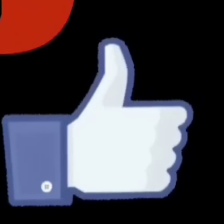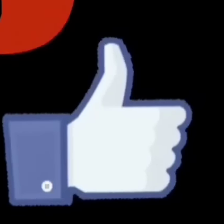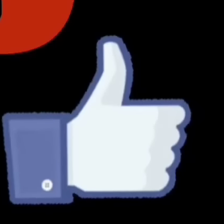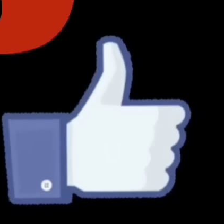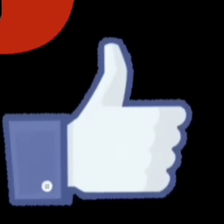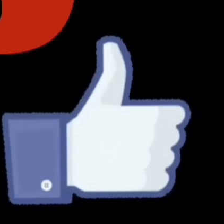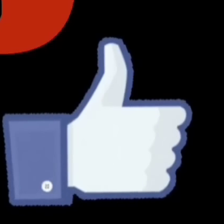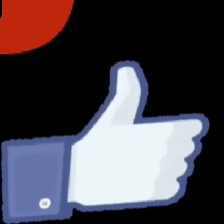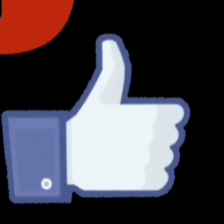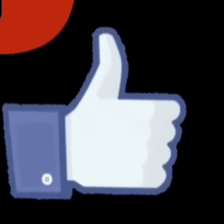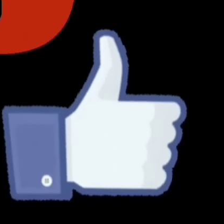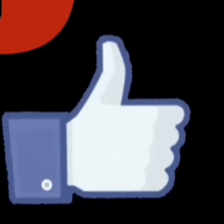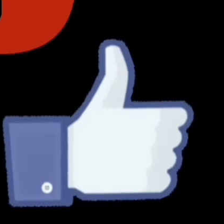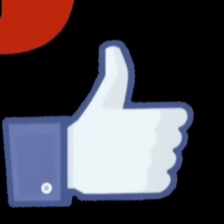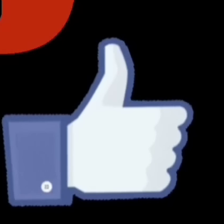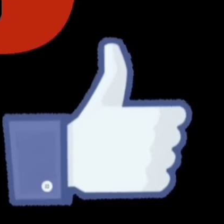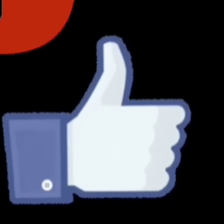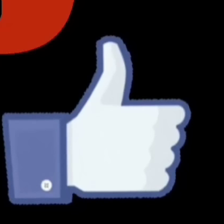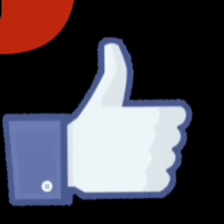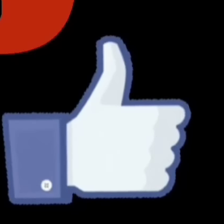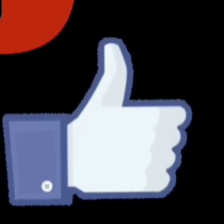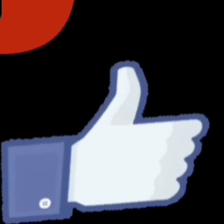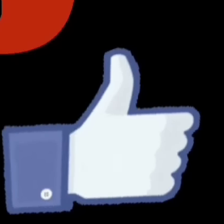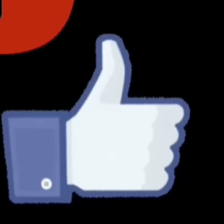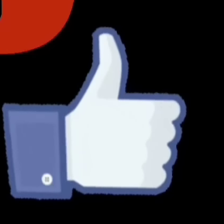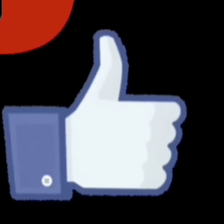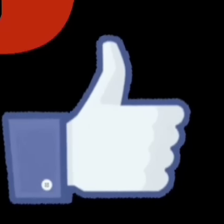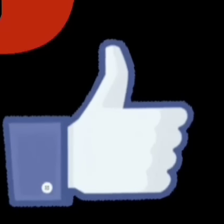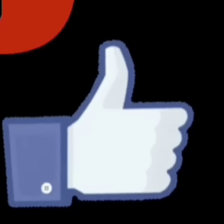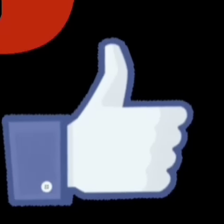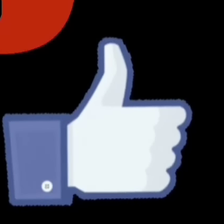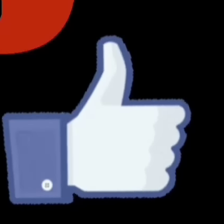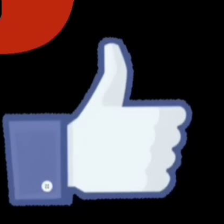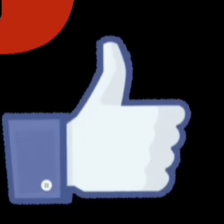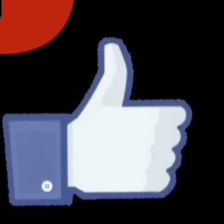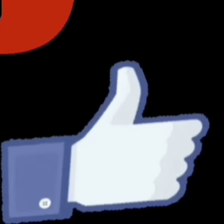Suscríbete, comparte el video, comenta y deja tu poderoso like. Muchas gracias.